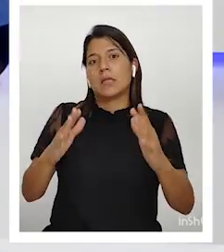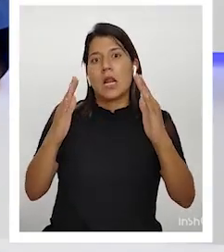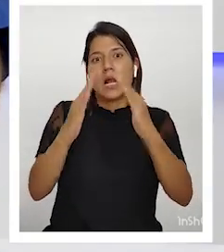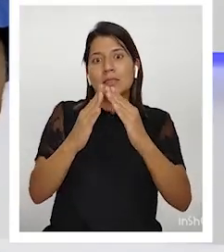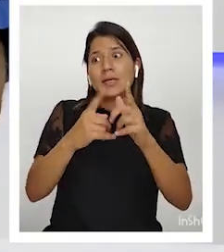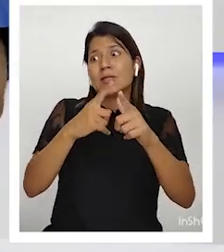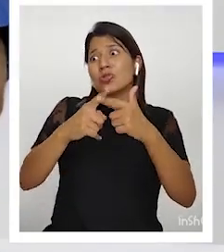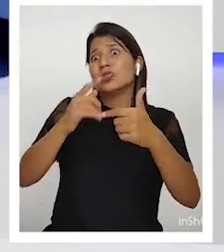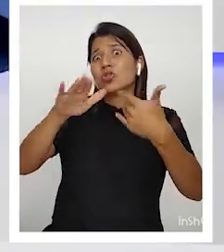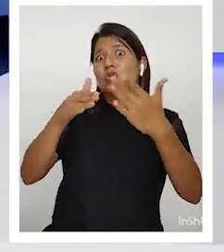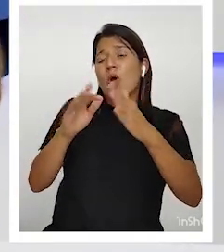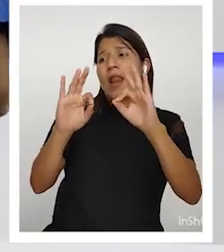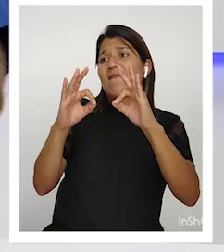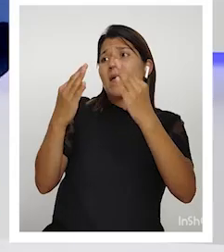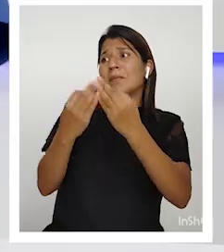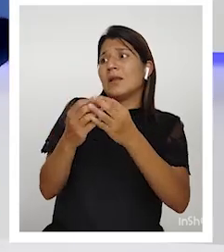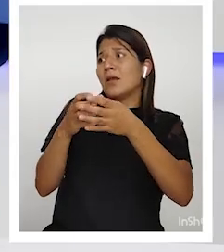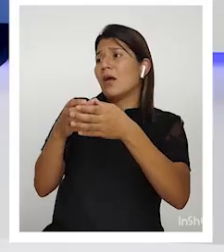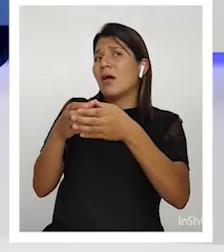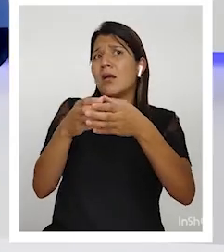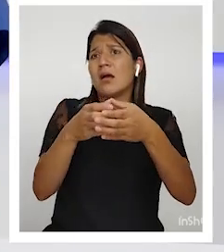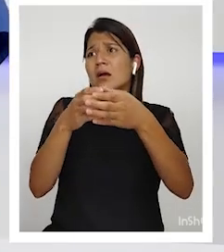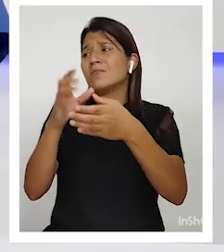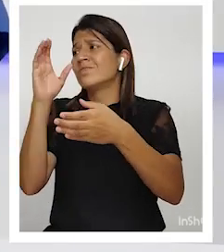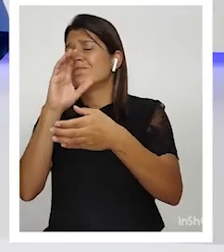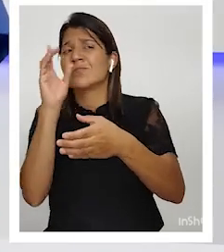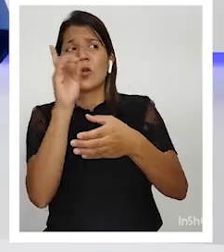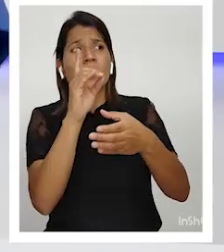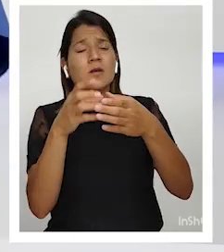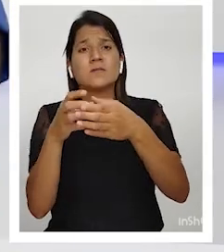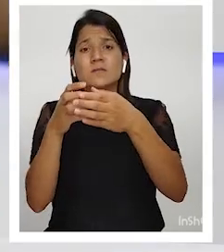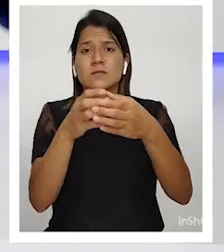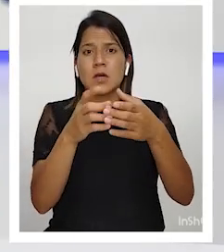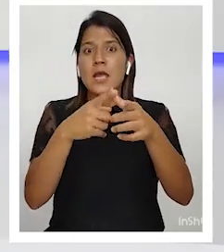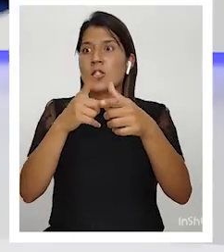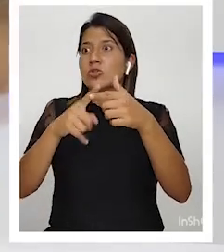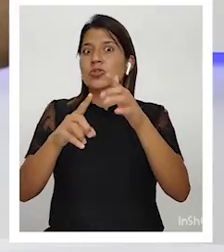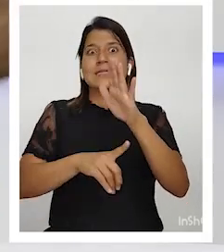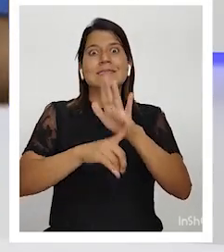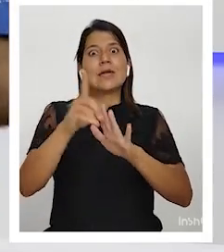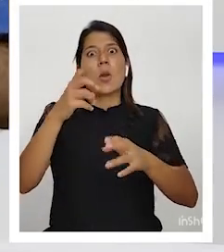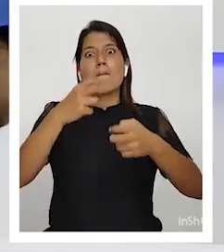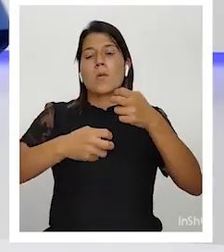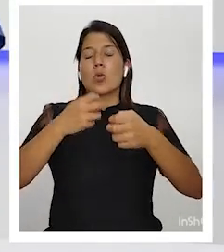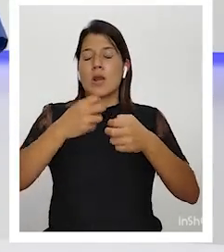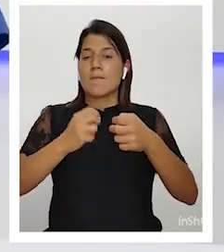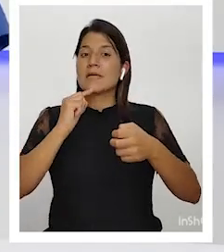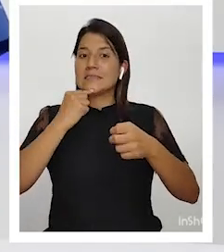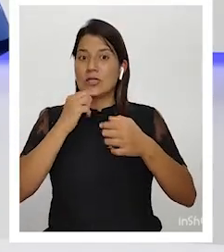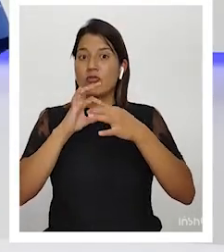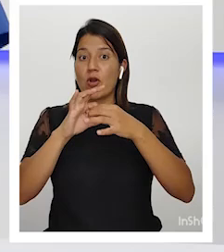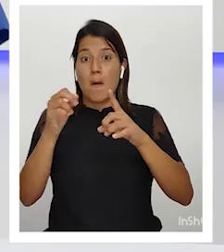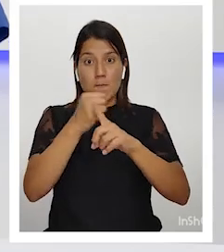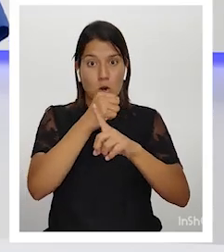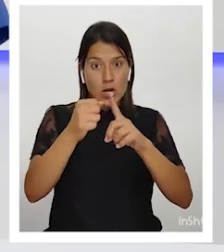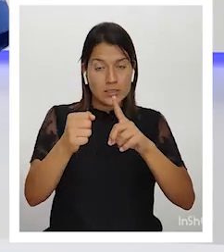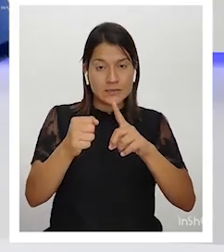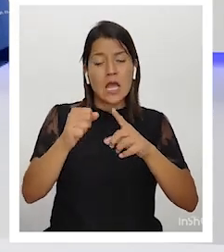Entonces empezaron a haber serios problemas de violencia en el sur, en el Caribe, en varias partes.